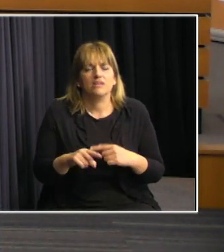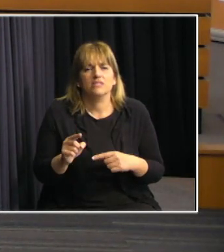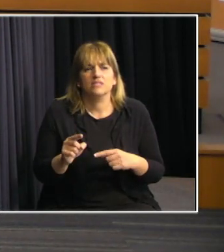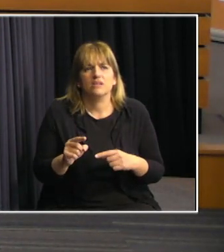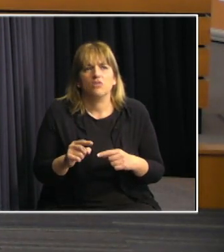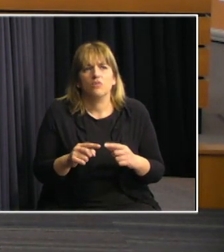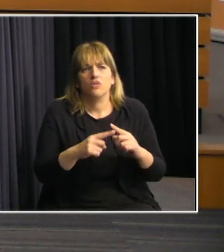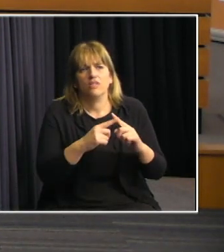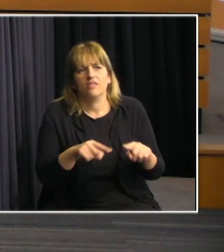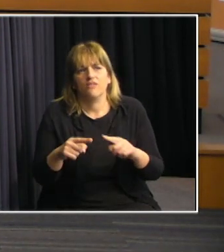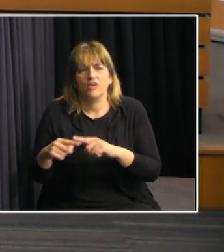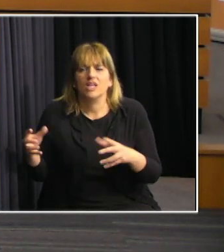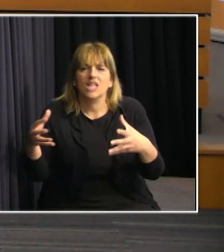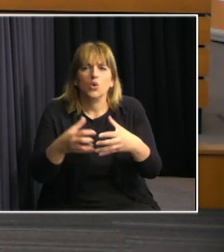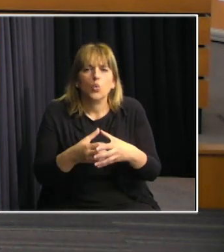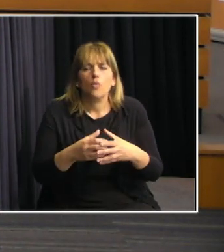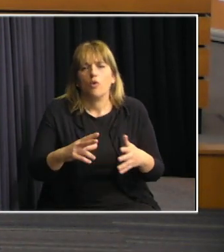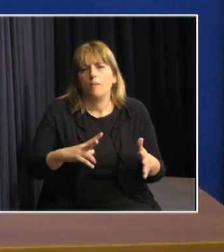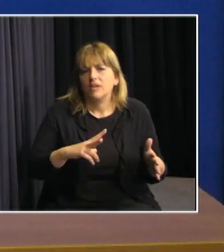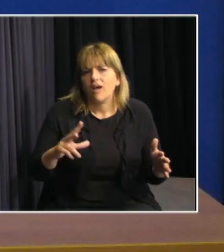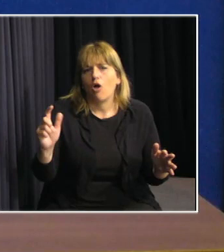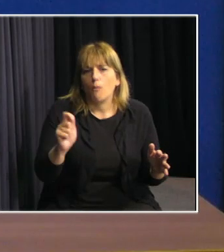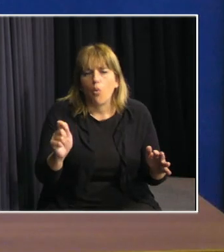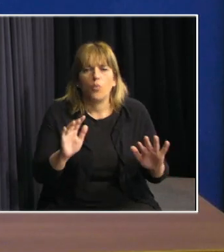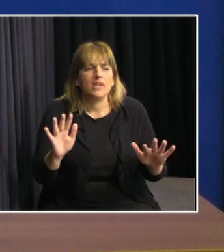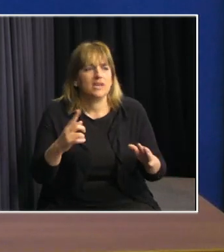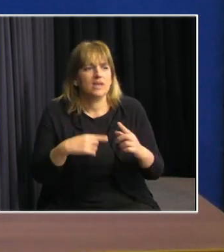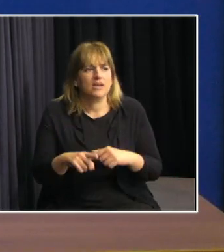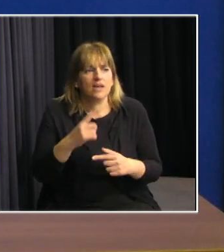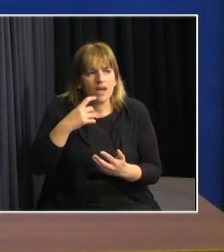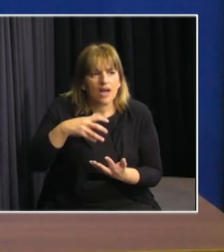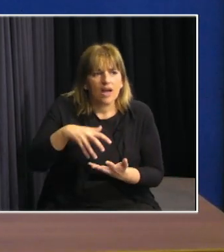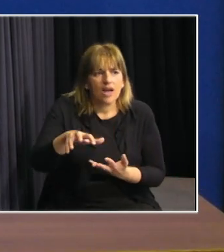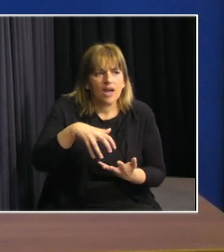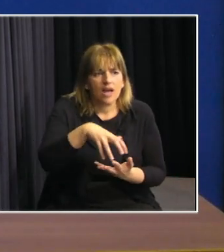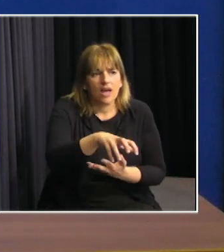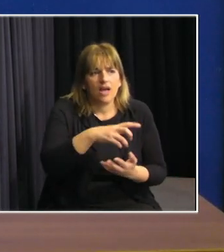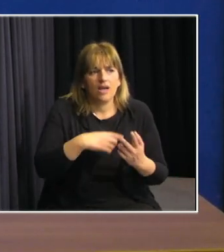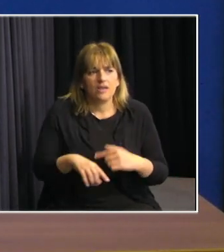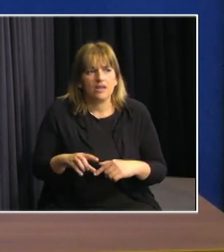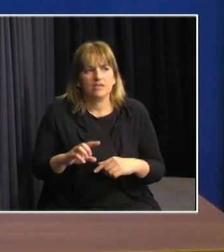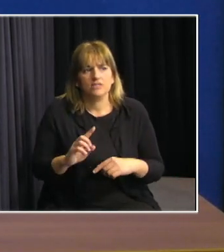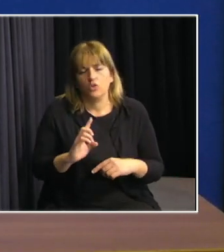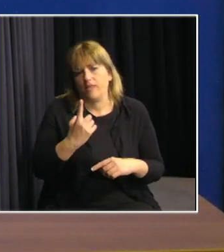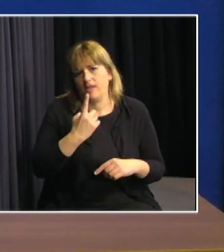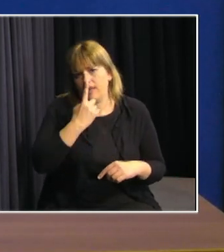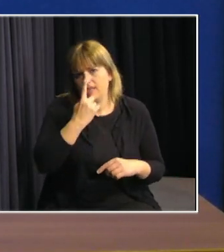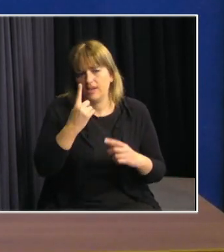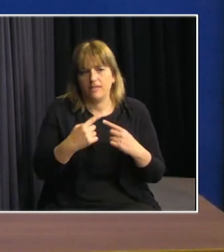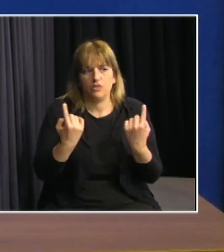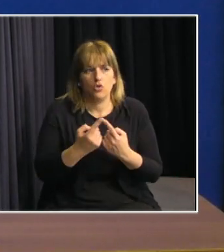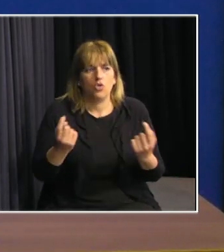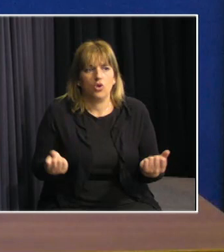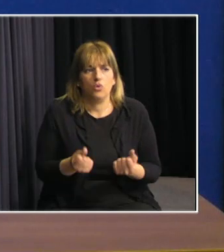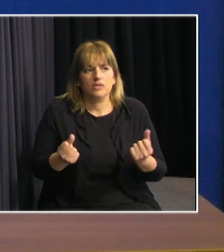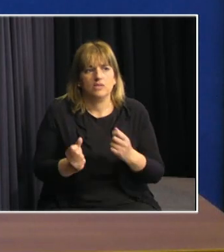organizaciones públicas o privadas en aquellas áreas que son de interés del público. En este caso lo hacemos